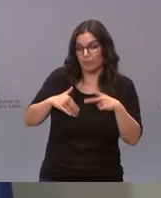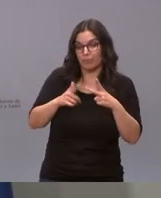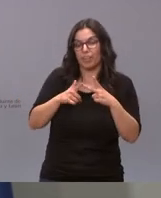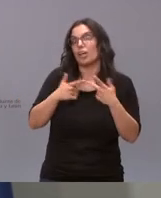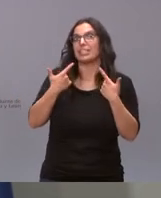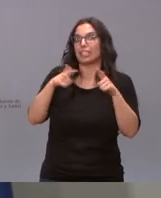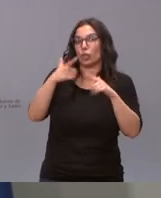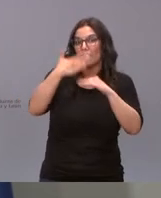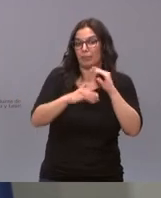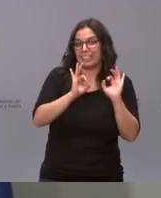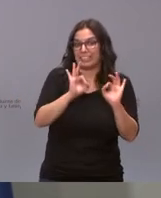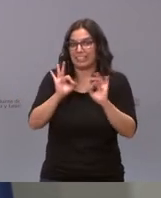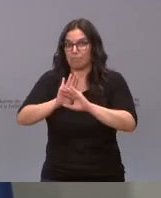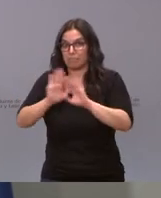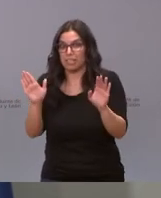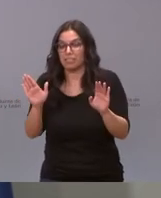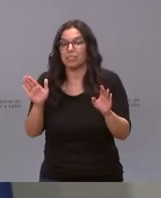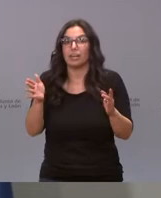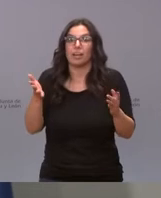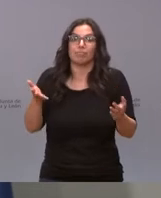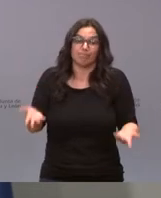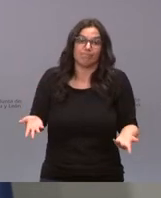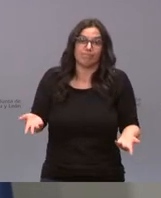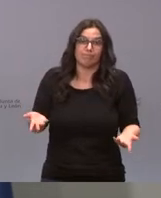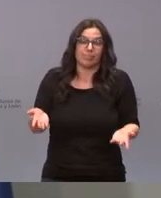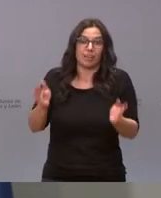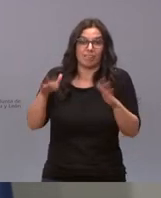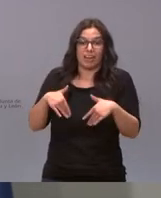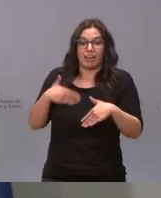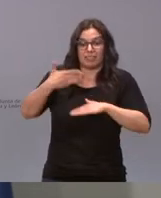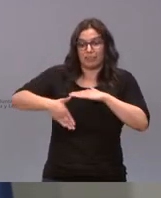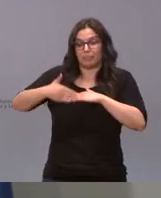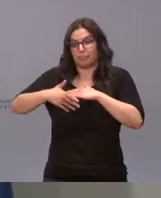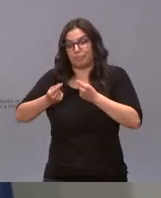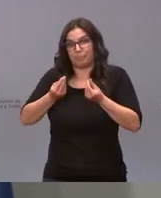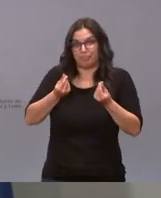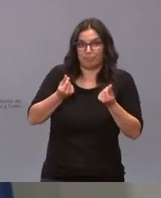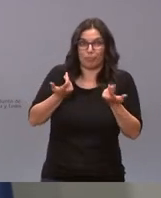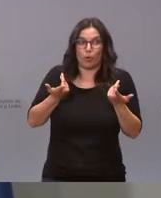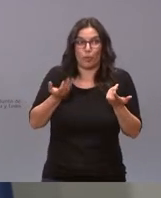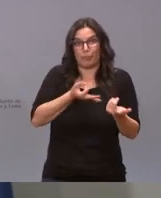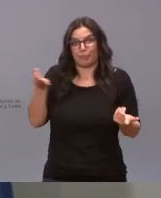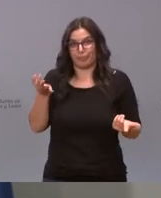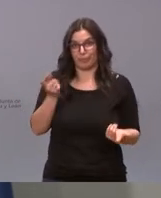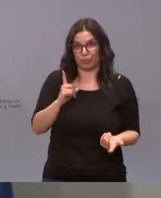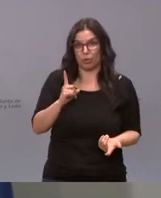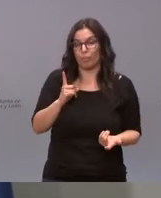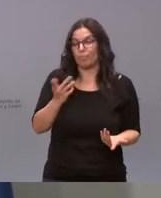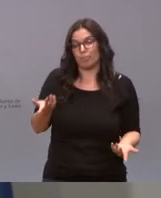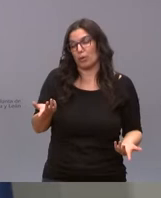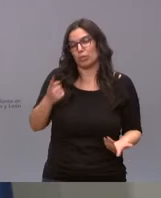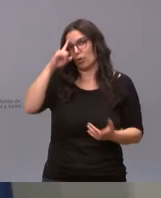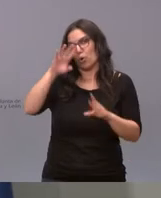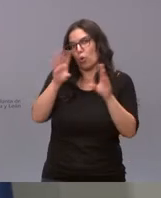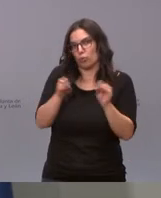no limitas tanto incluso dentro del mismo sector pues pierden pierden eficacia pero ese es el balance en